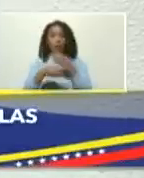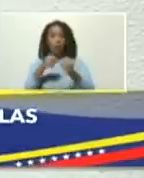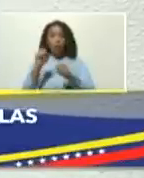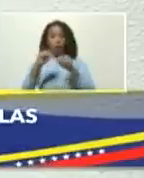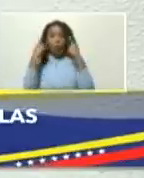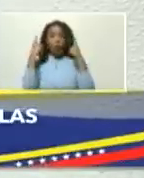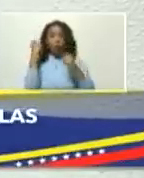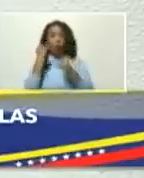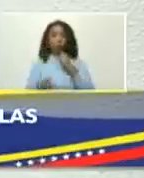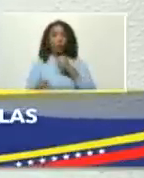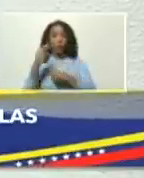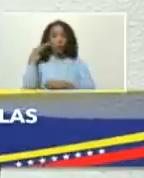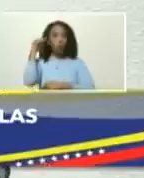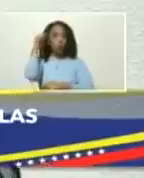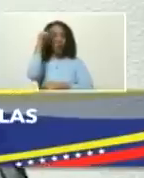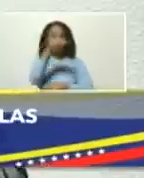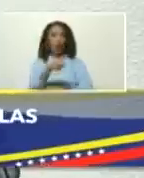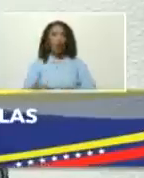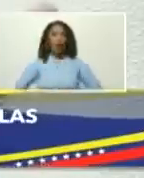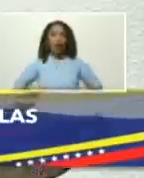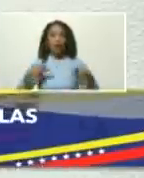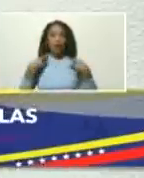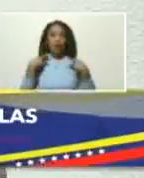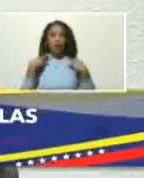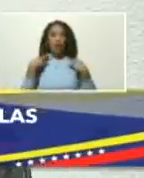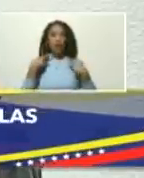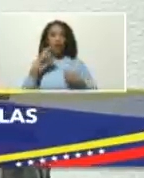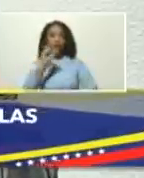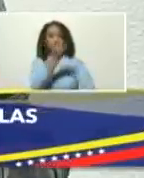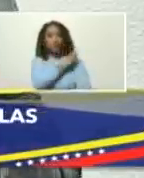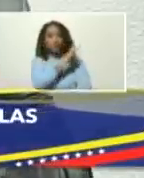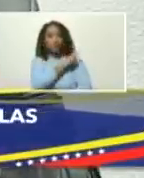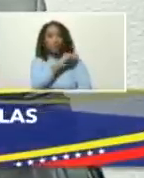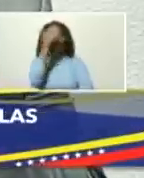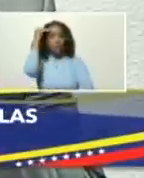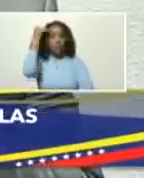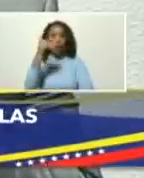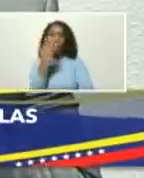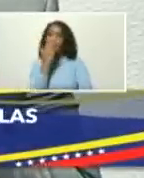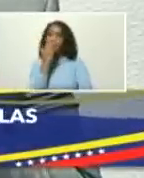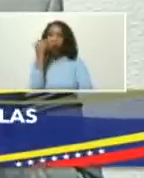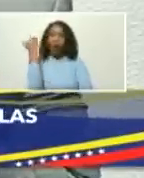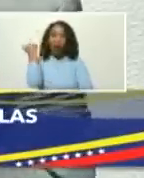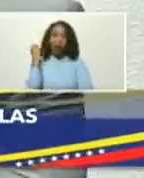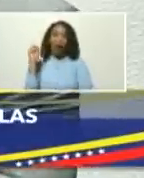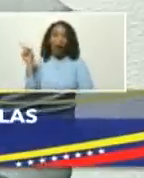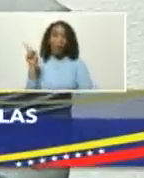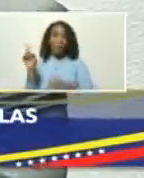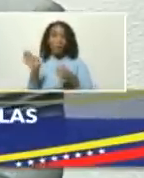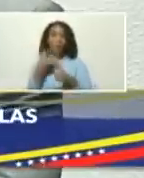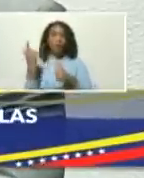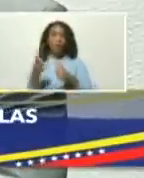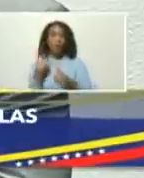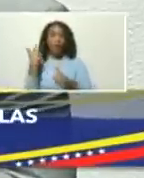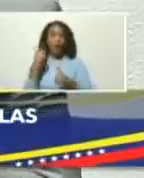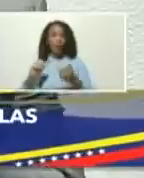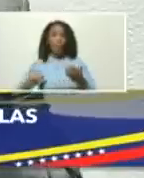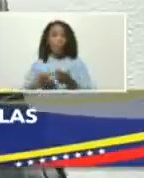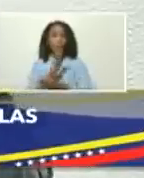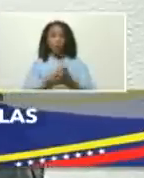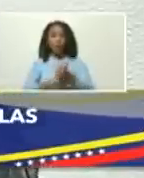la última vez que vi con vida al general García Carneiro él era uno de los principales impulsores junto al